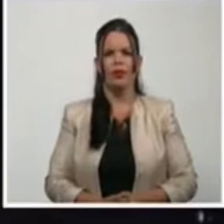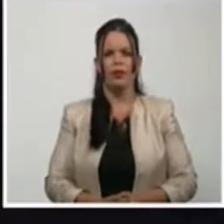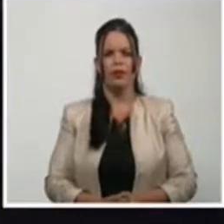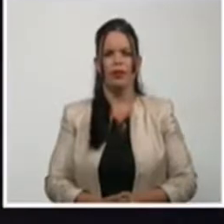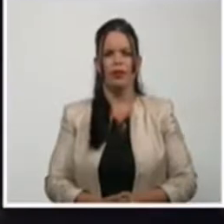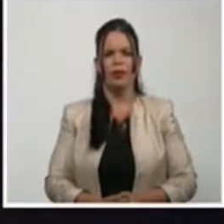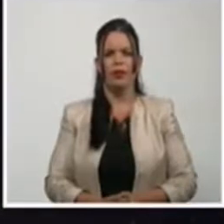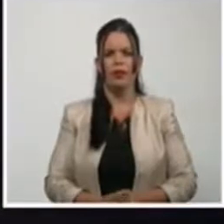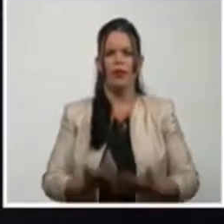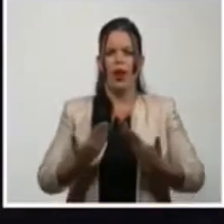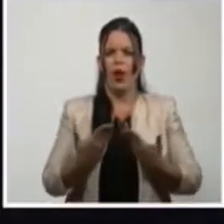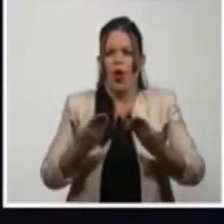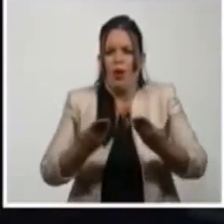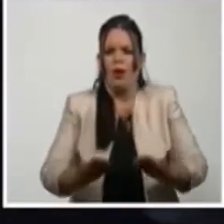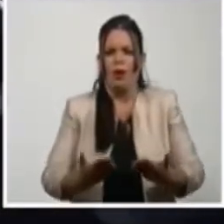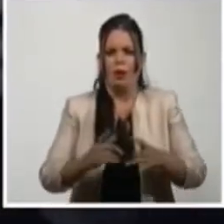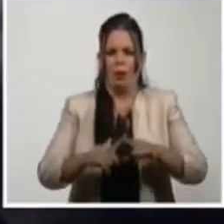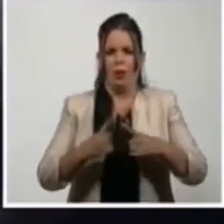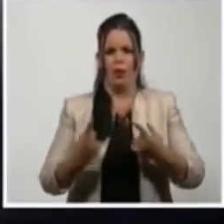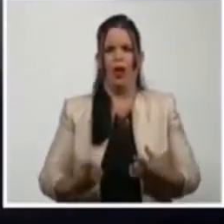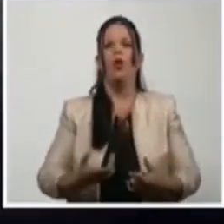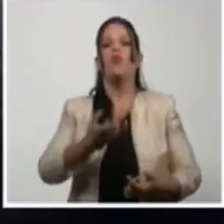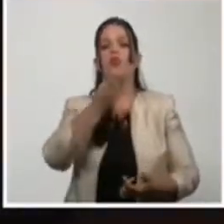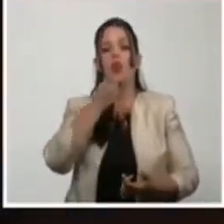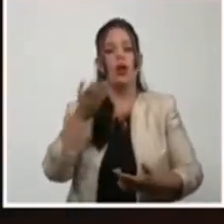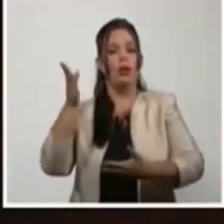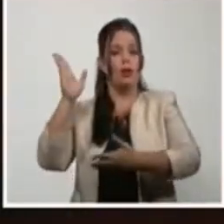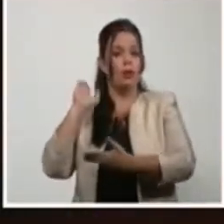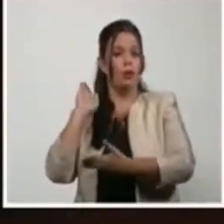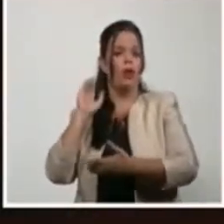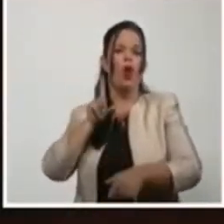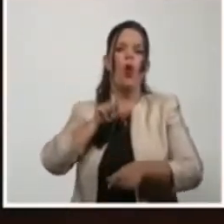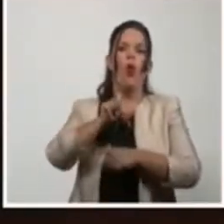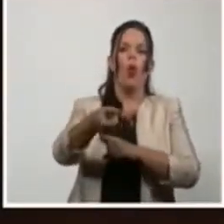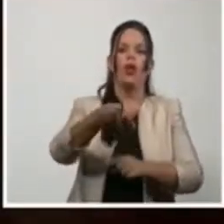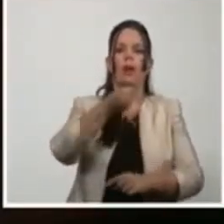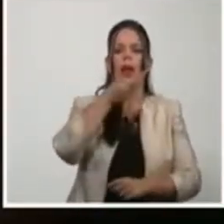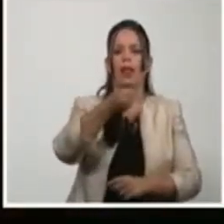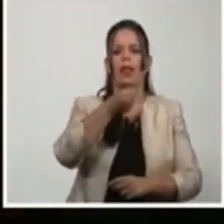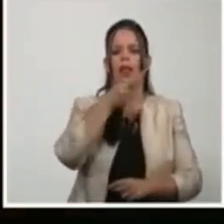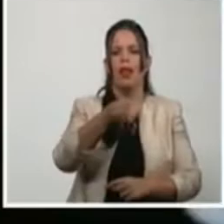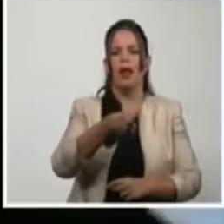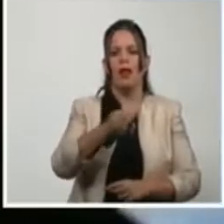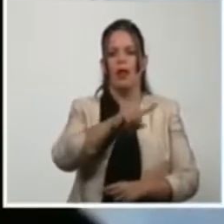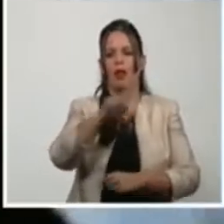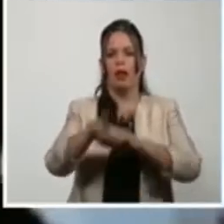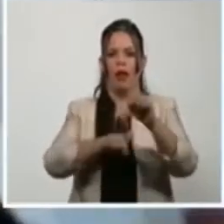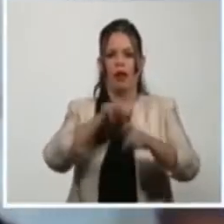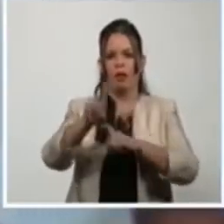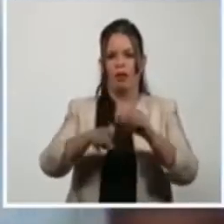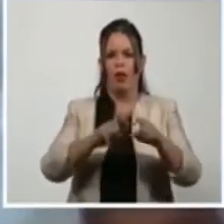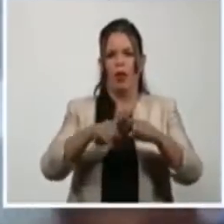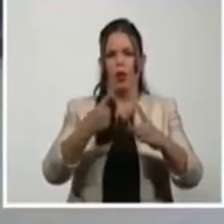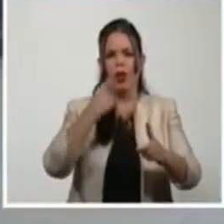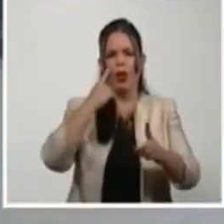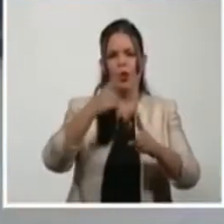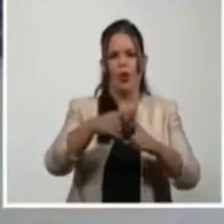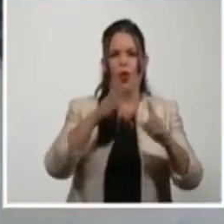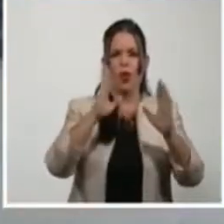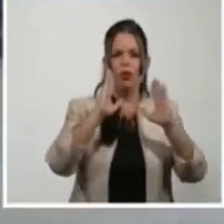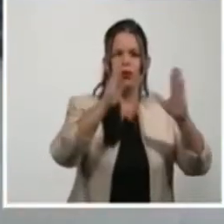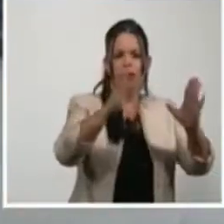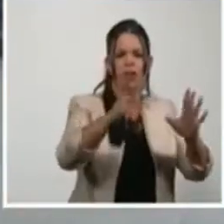Quizás fue la última entrevista de su vida. No hablaríamos de él ni acerca del cine cubano, sino sobre la historia de la